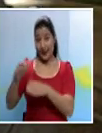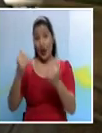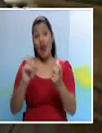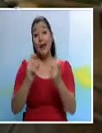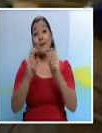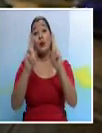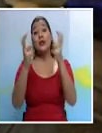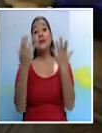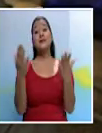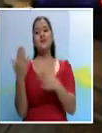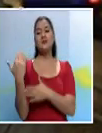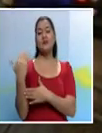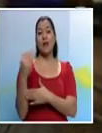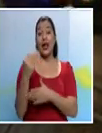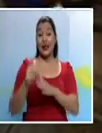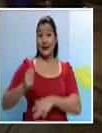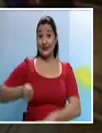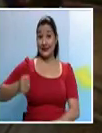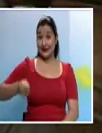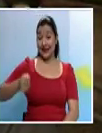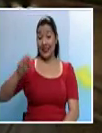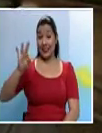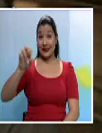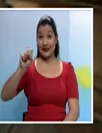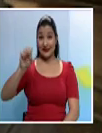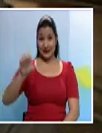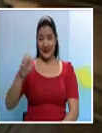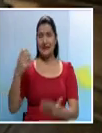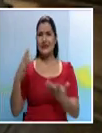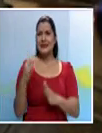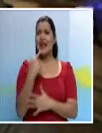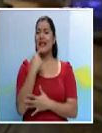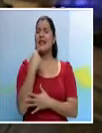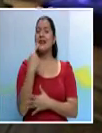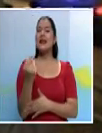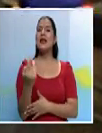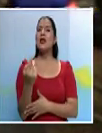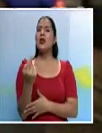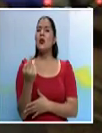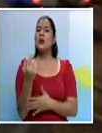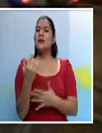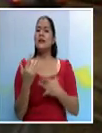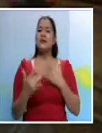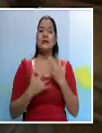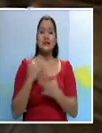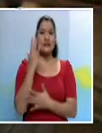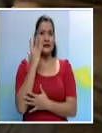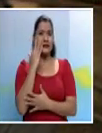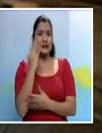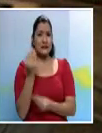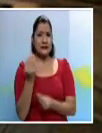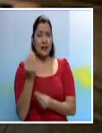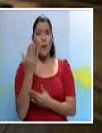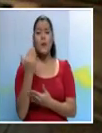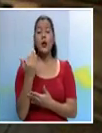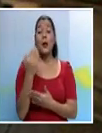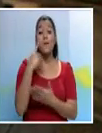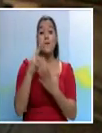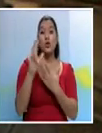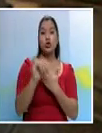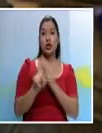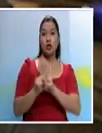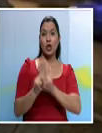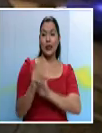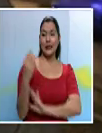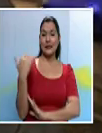en las últimas horas el Tribunal Supremo de Elecciones ha expresado una preocupación bastante fuerte por el proyecto de ley que trascendió en los últimos